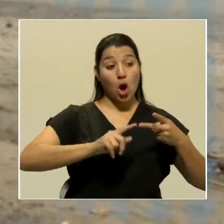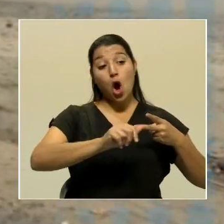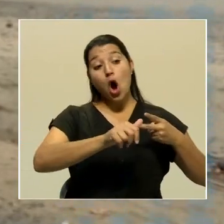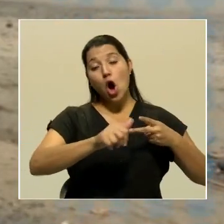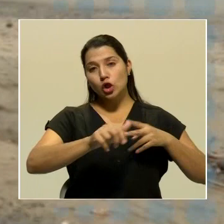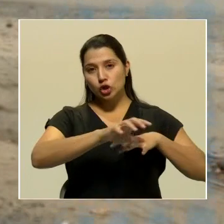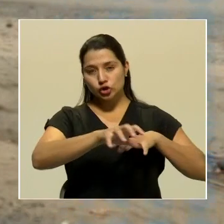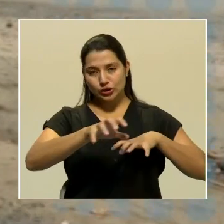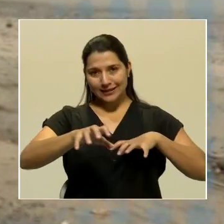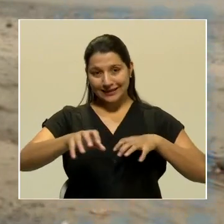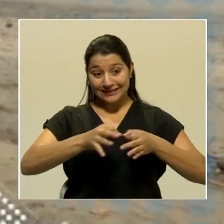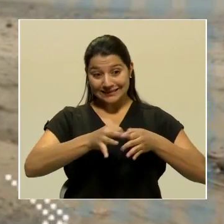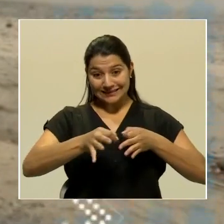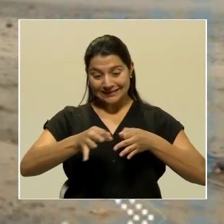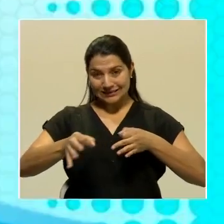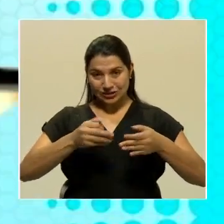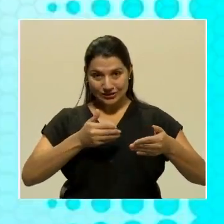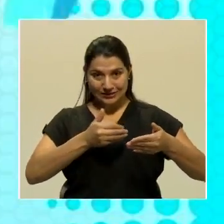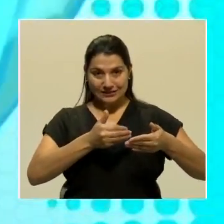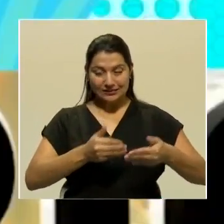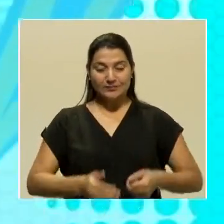cantones y distritos aledaños.